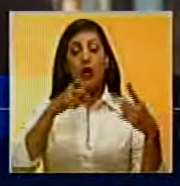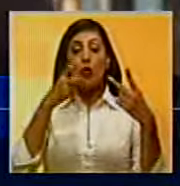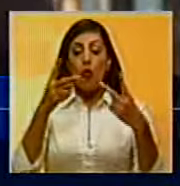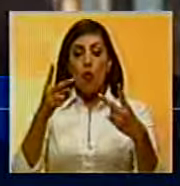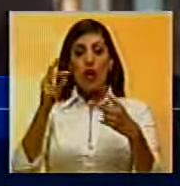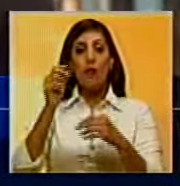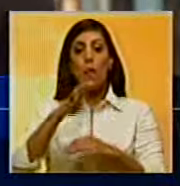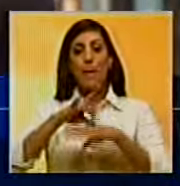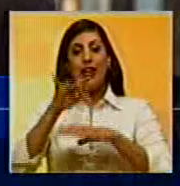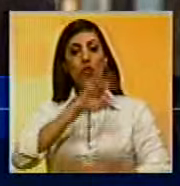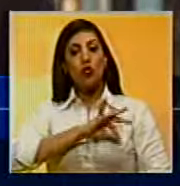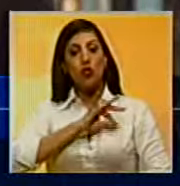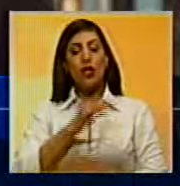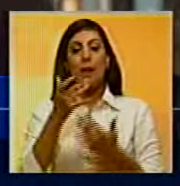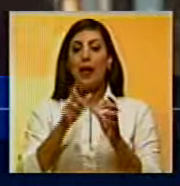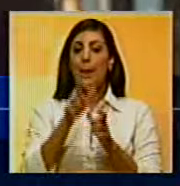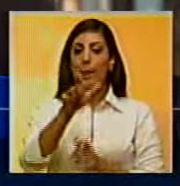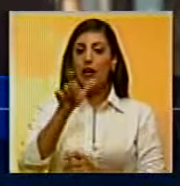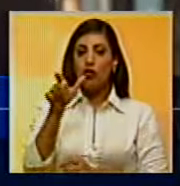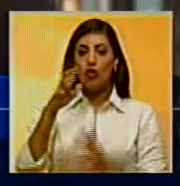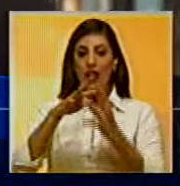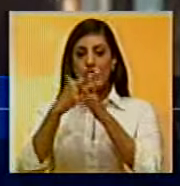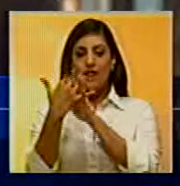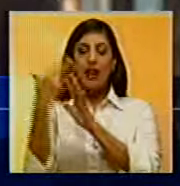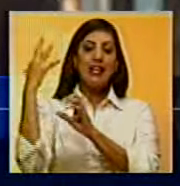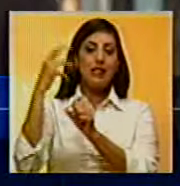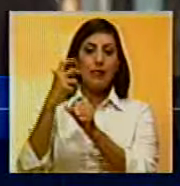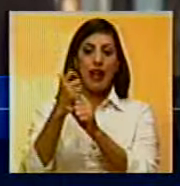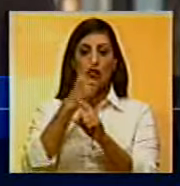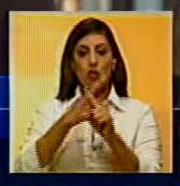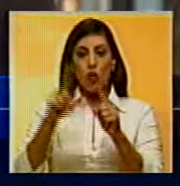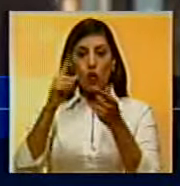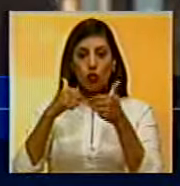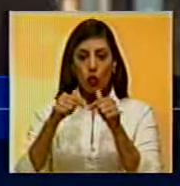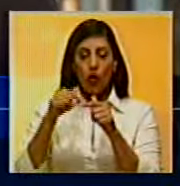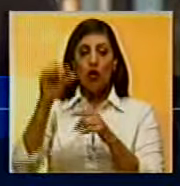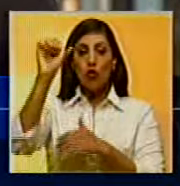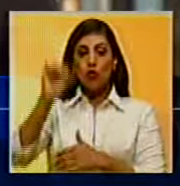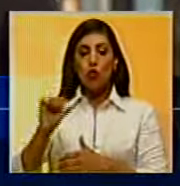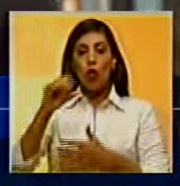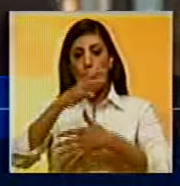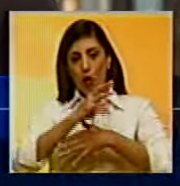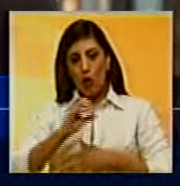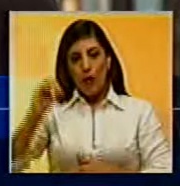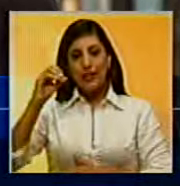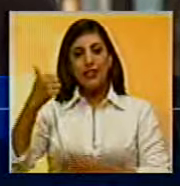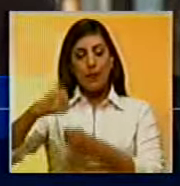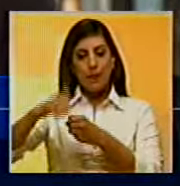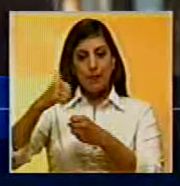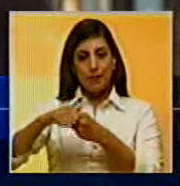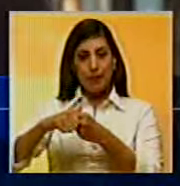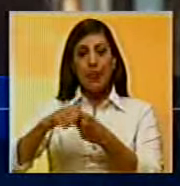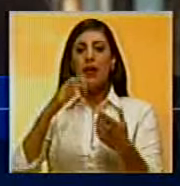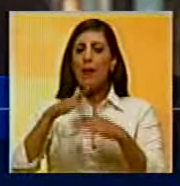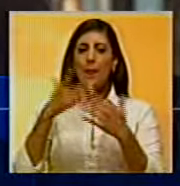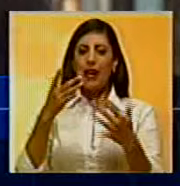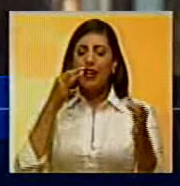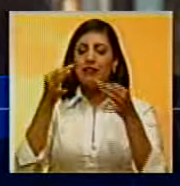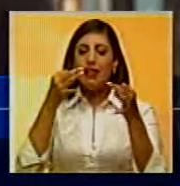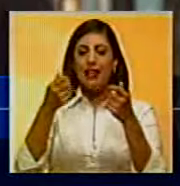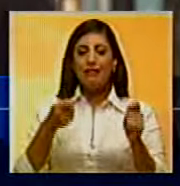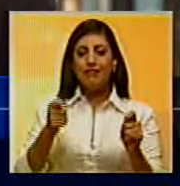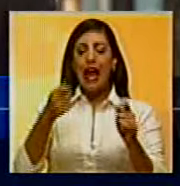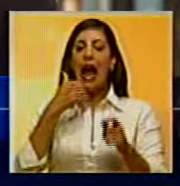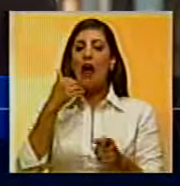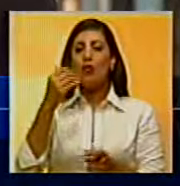jornada médico-social para los habitantes de los barrios Mi Esperanza, El Chaparral y Villasur, ubicados al oeste de la ciudad de Maracaibo. Esto para diagnosticar y